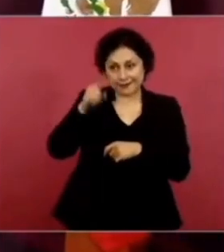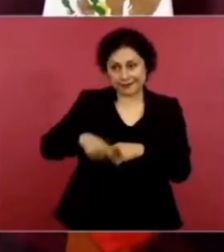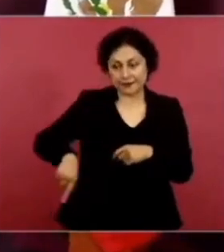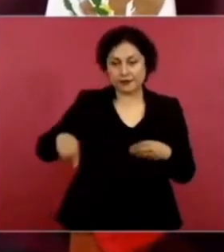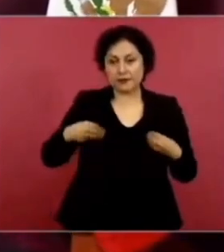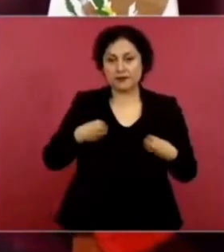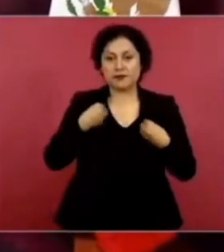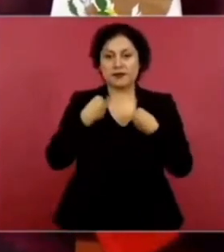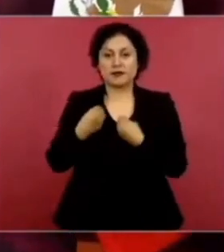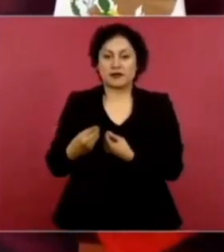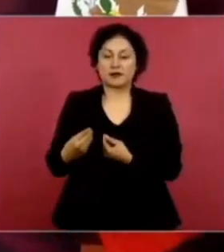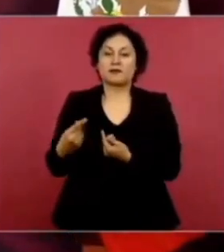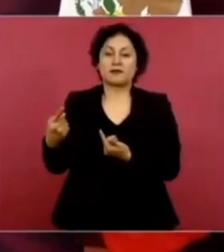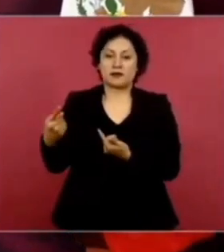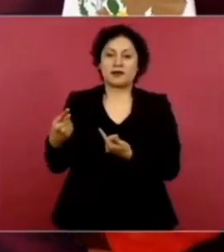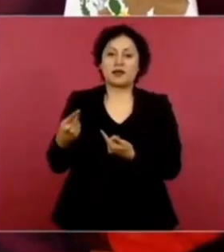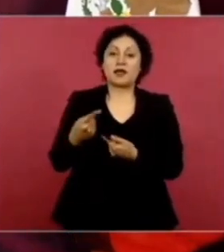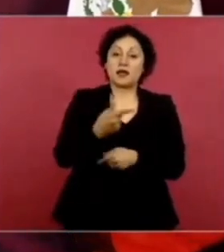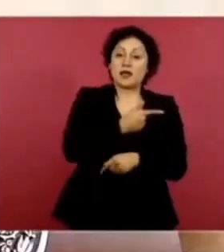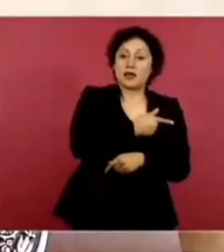Un grupo. De la guardia nacional.